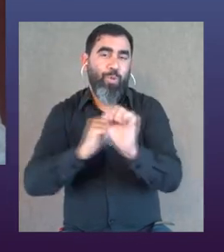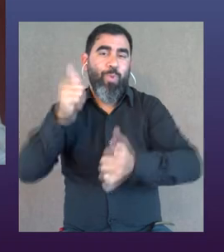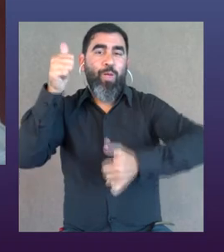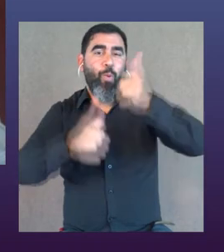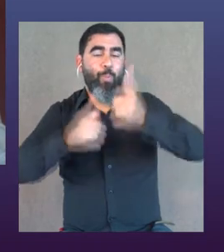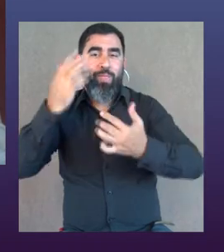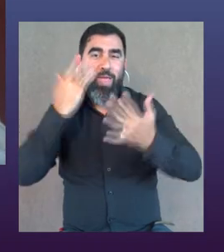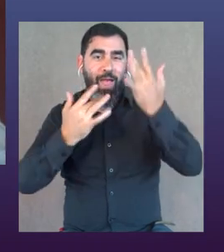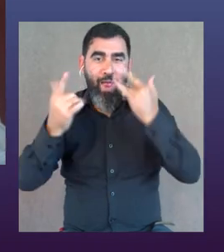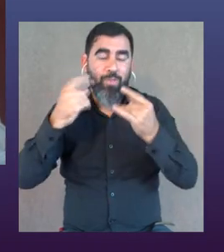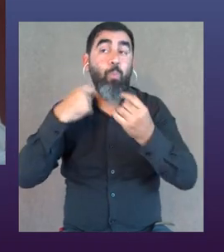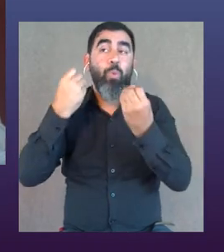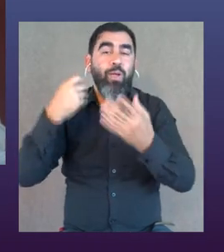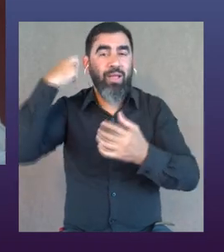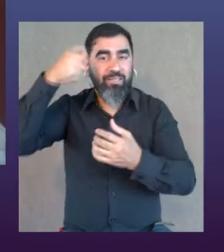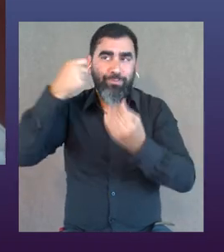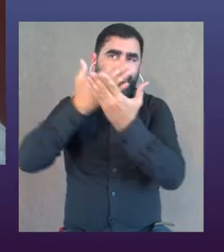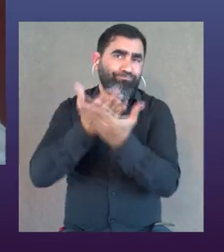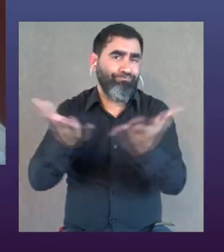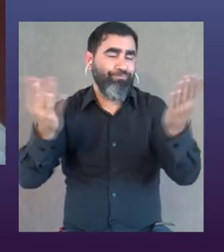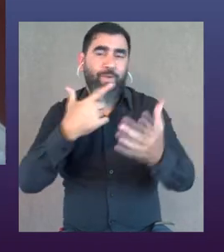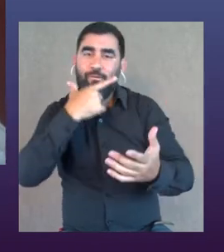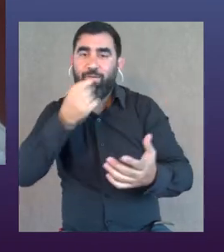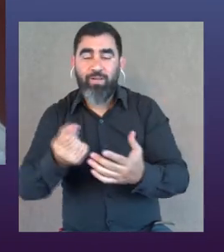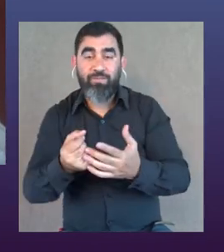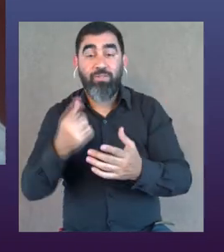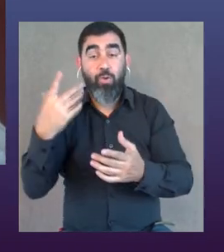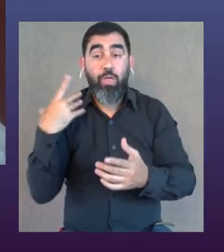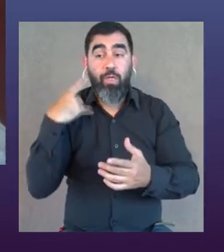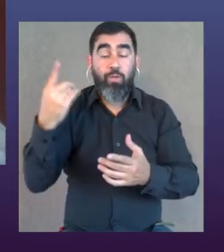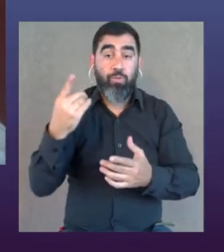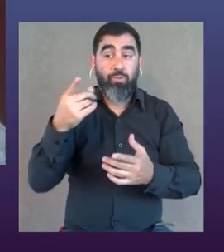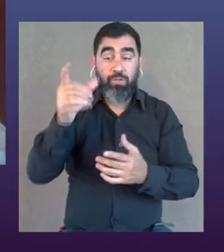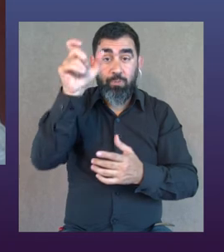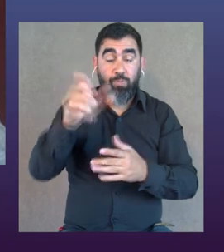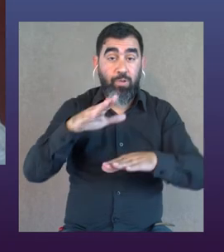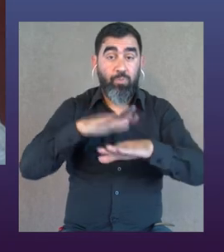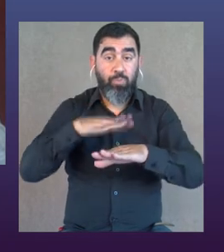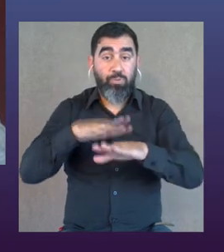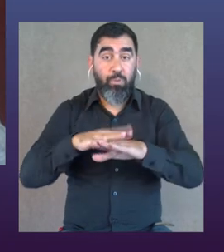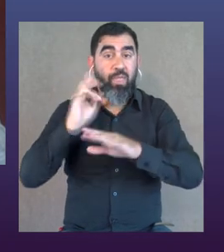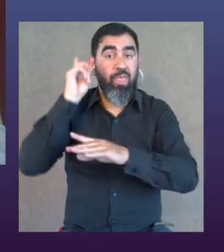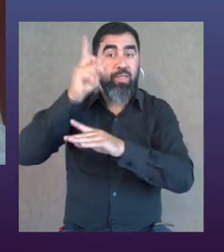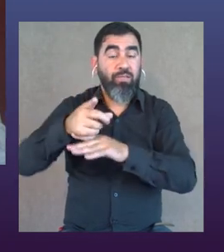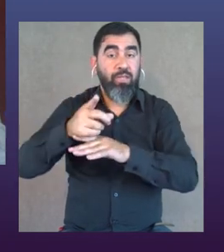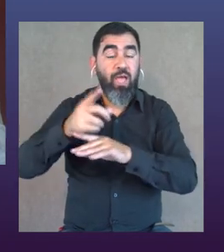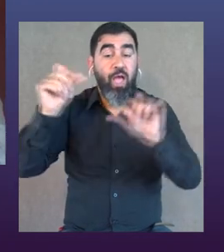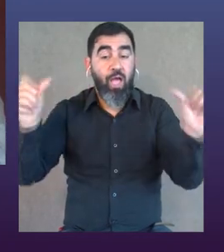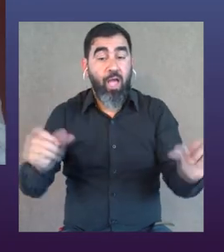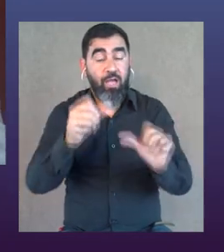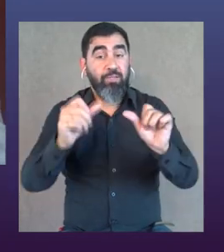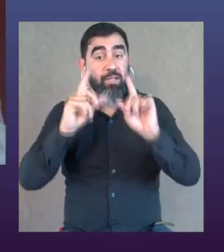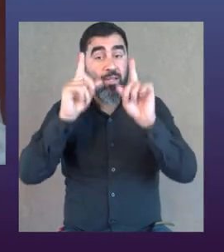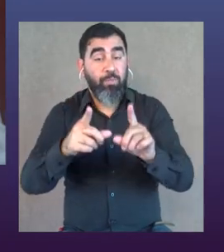no podemos competir en las artes escénicas, ¿no? Por la proyección que tiene. Entonces, que un director como Feser se